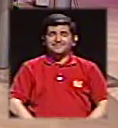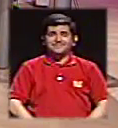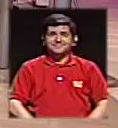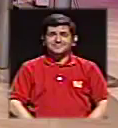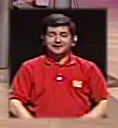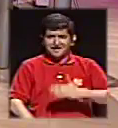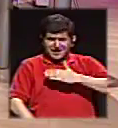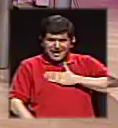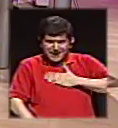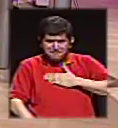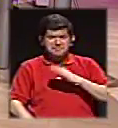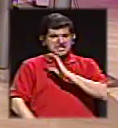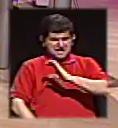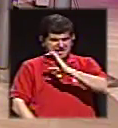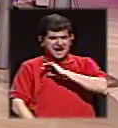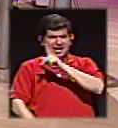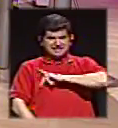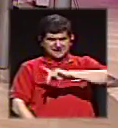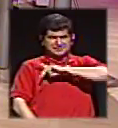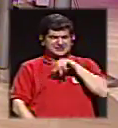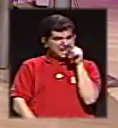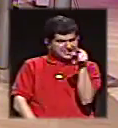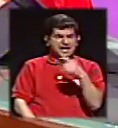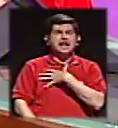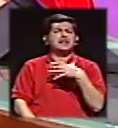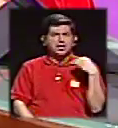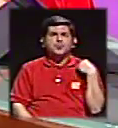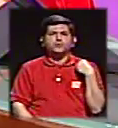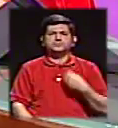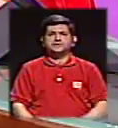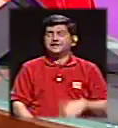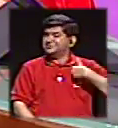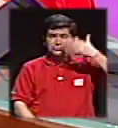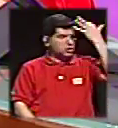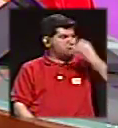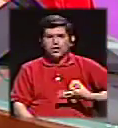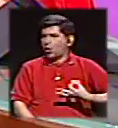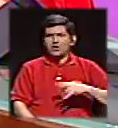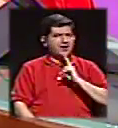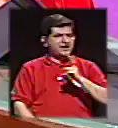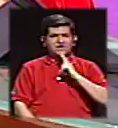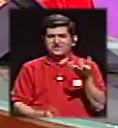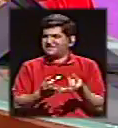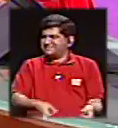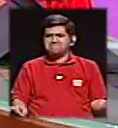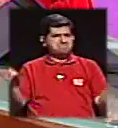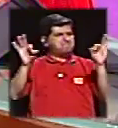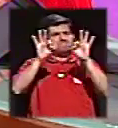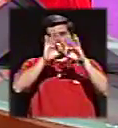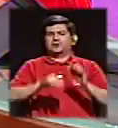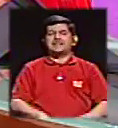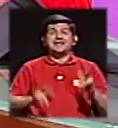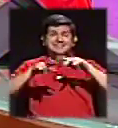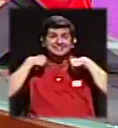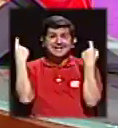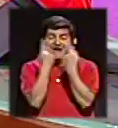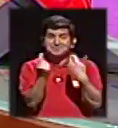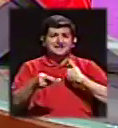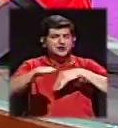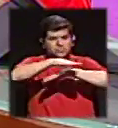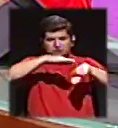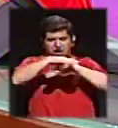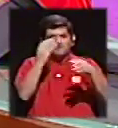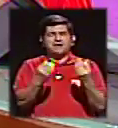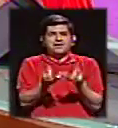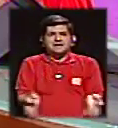Entonces, a mí hay cualidades personales en él que me gustan mucho. Y no creo que sea realmente importante que el partido no tenga una